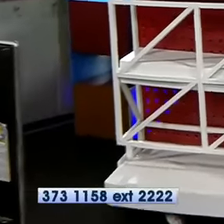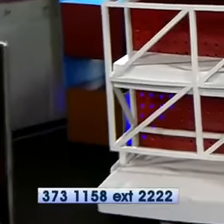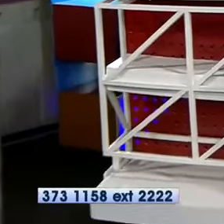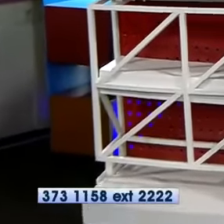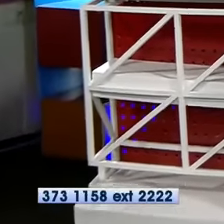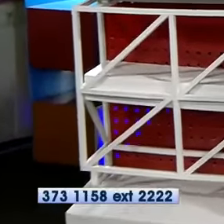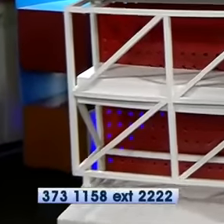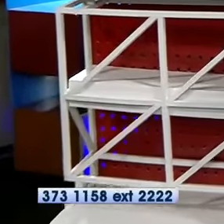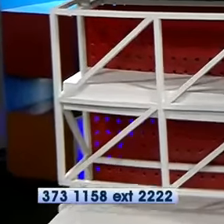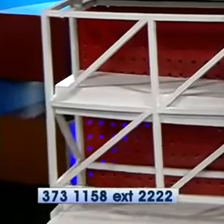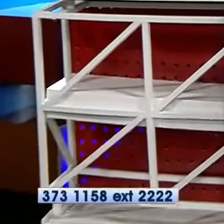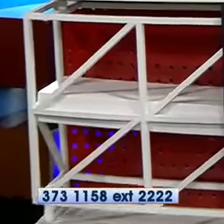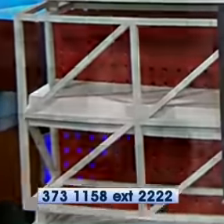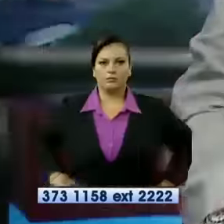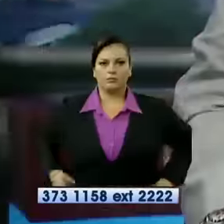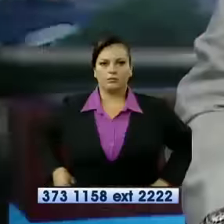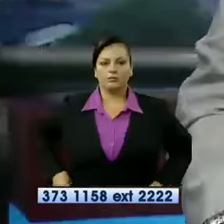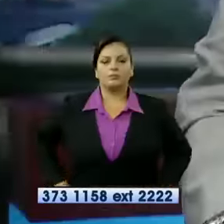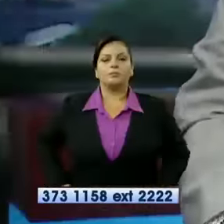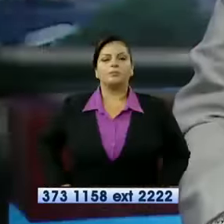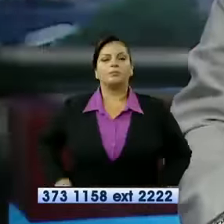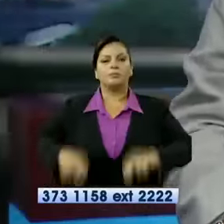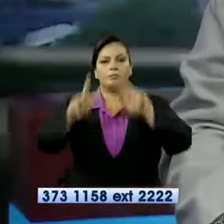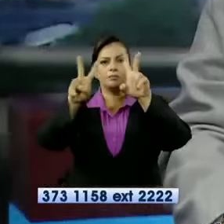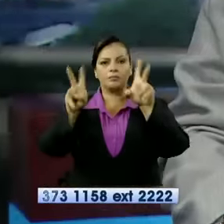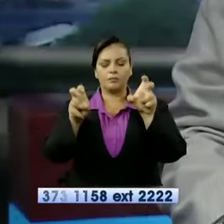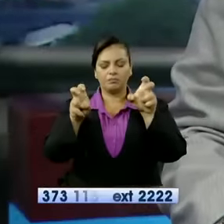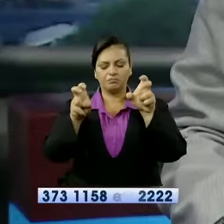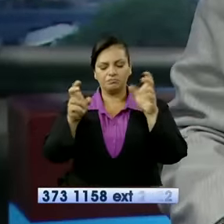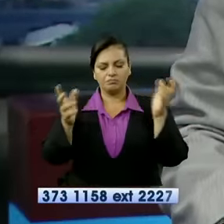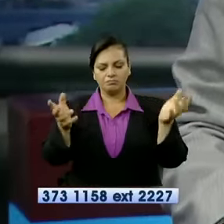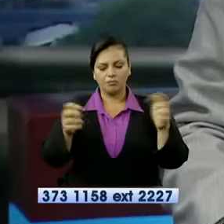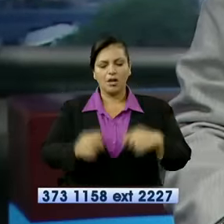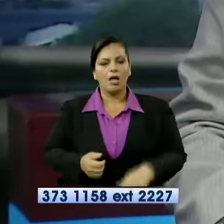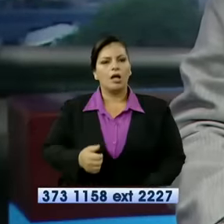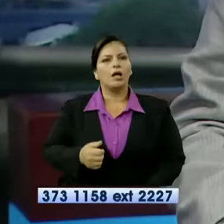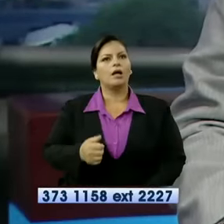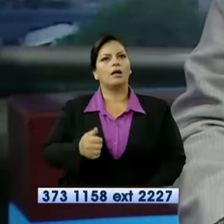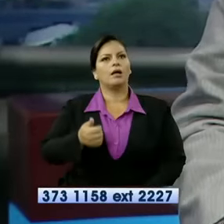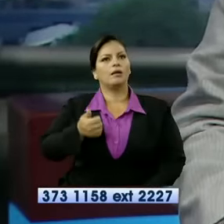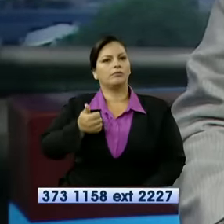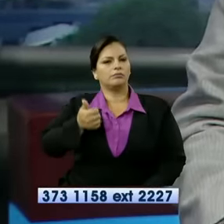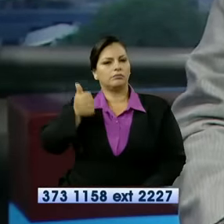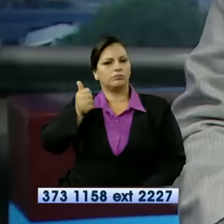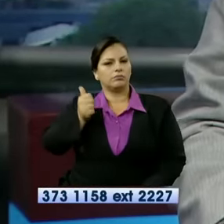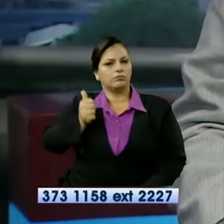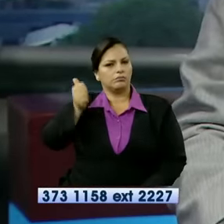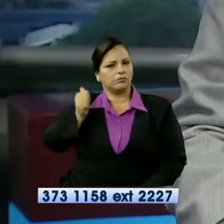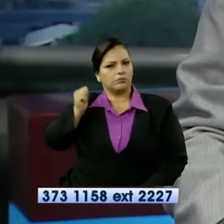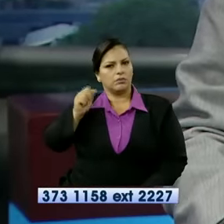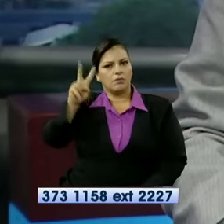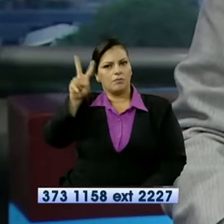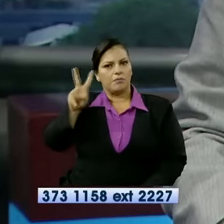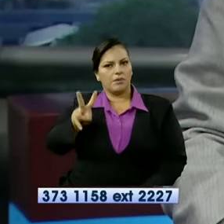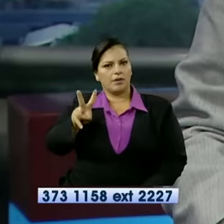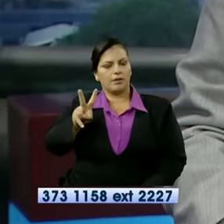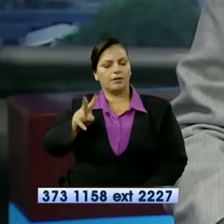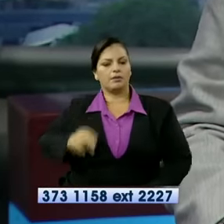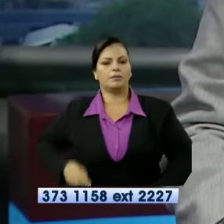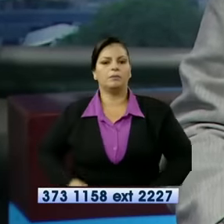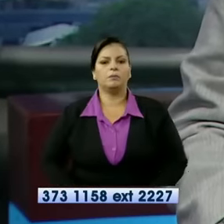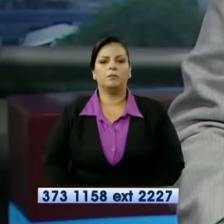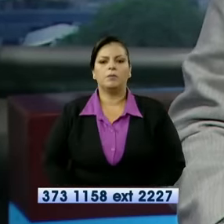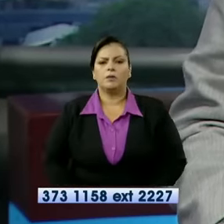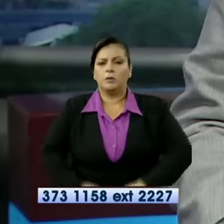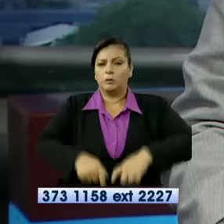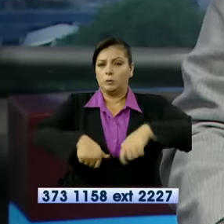Bueno, hablemos de aguaceros ahora. El día viernes, justamente, conversábamos hace un momento, se destapó la lluvia y